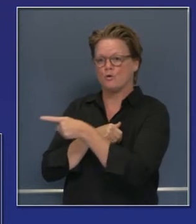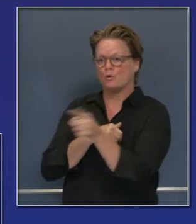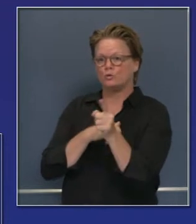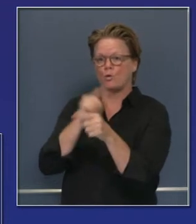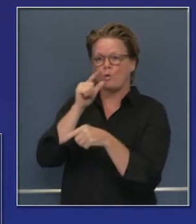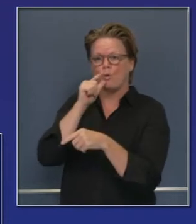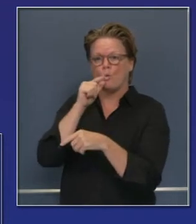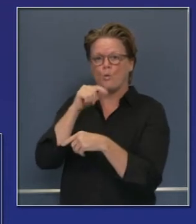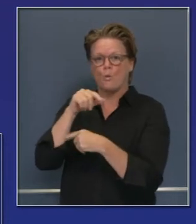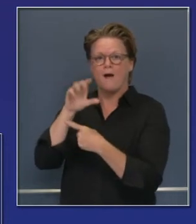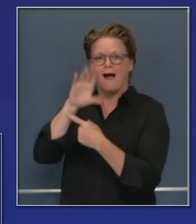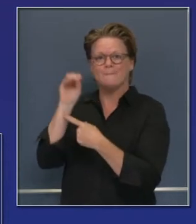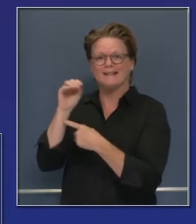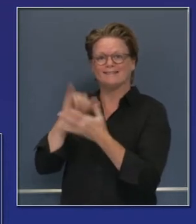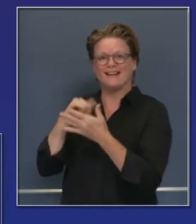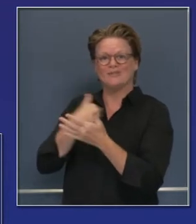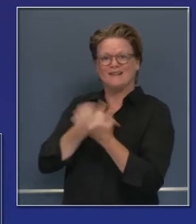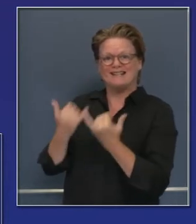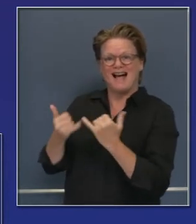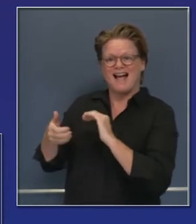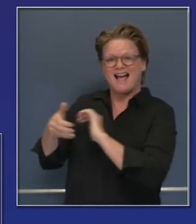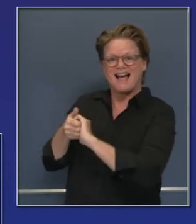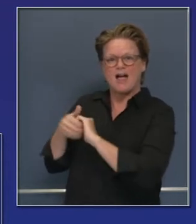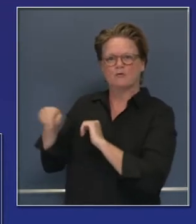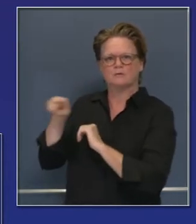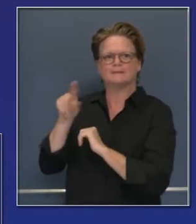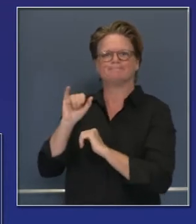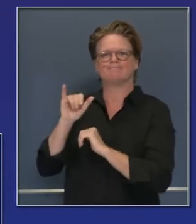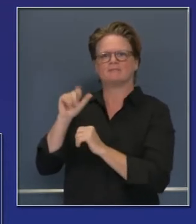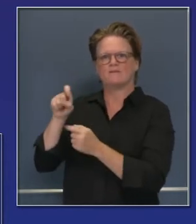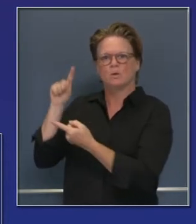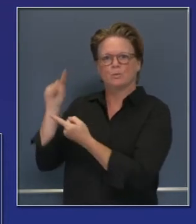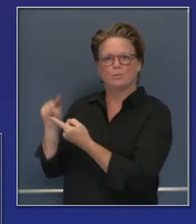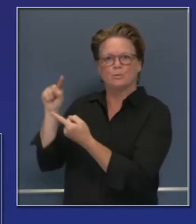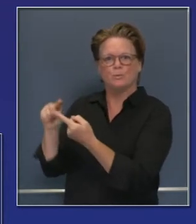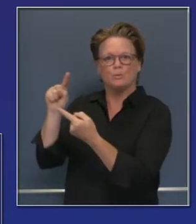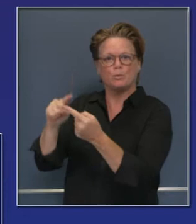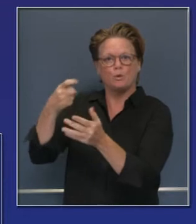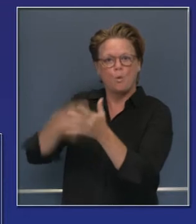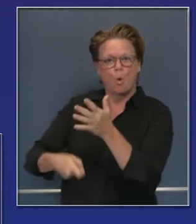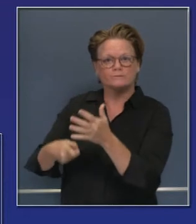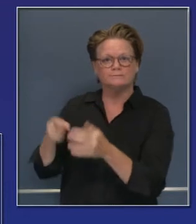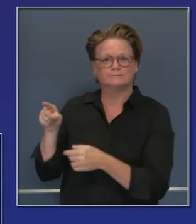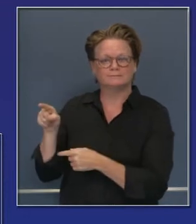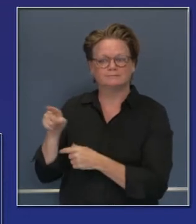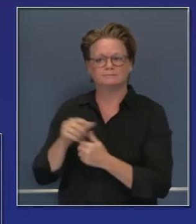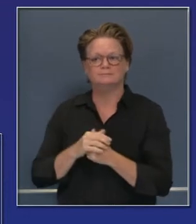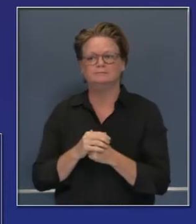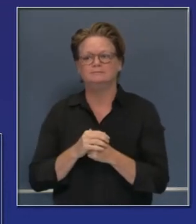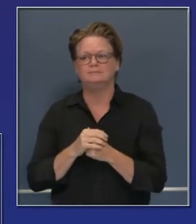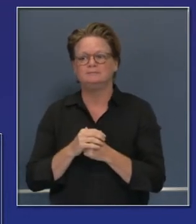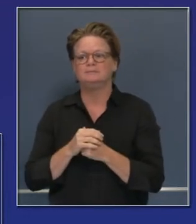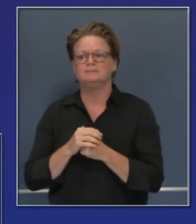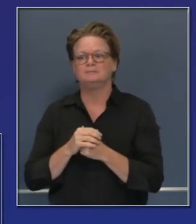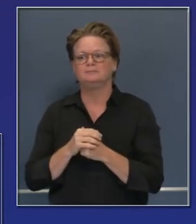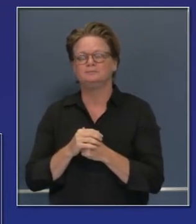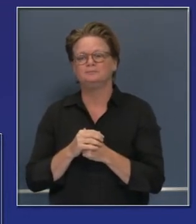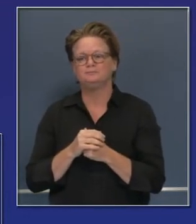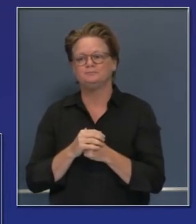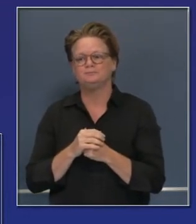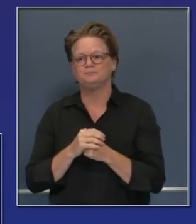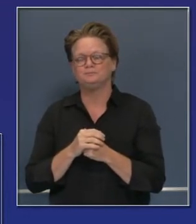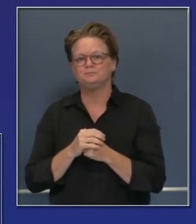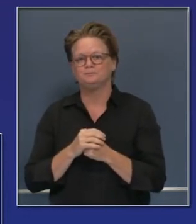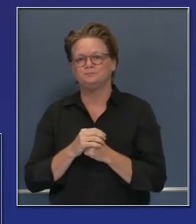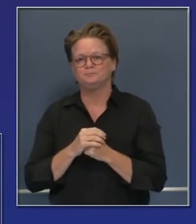pruebas y diagnósticos en el sistema existente, pero queremos añadirle a lo que hay. Lo que sí es significativo en este trabajo